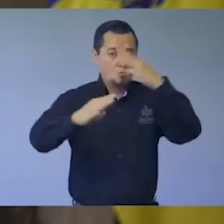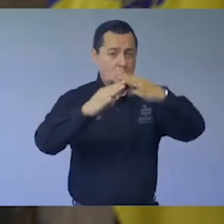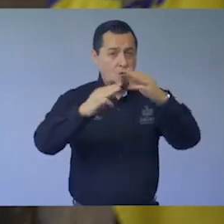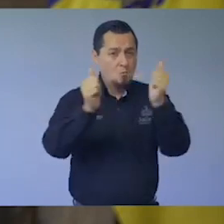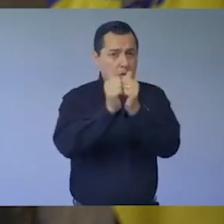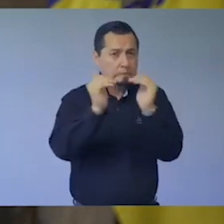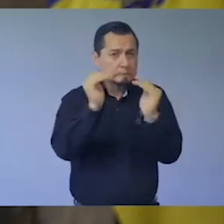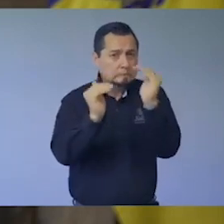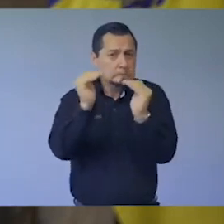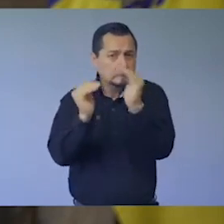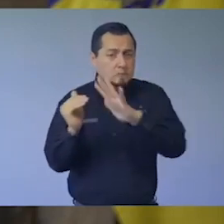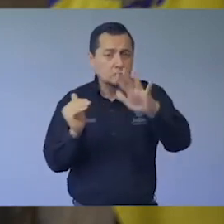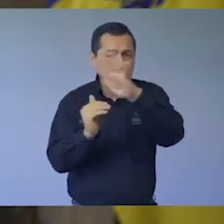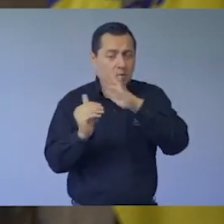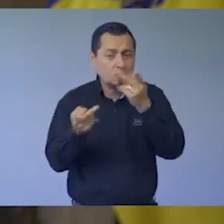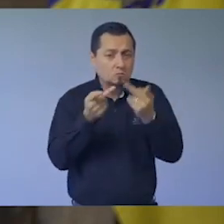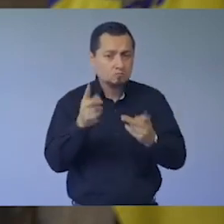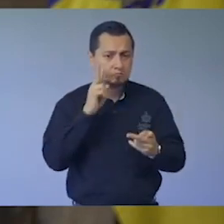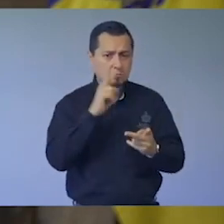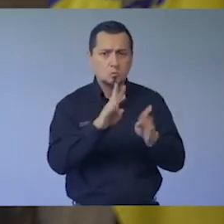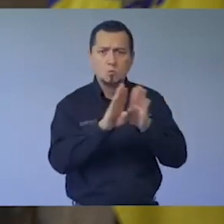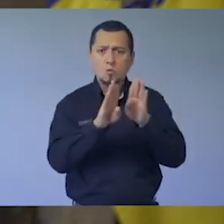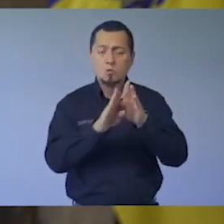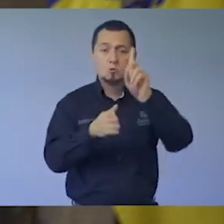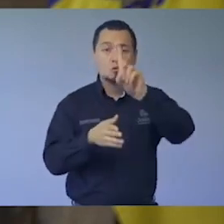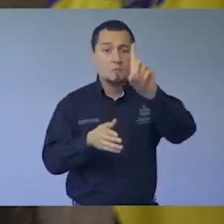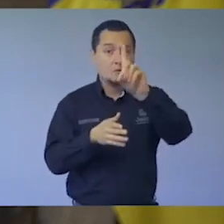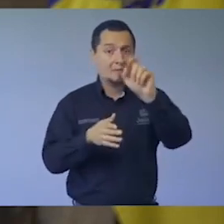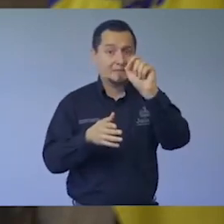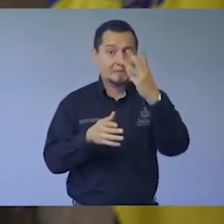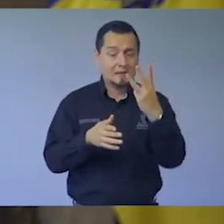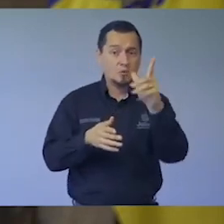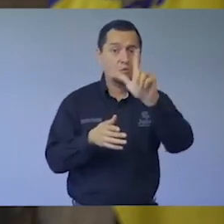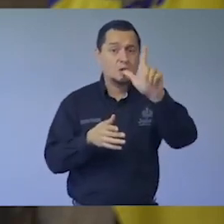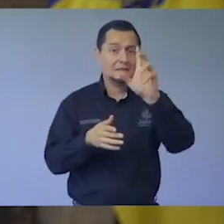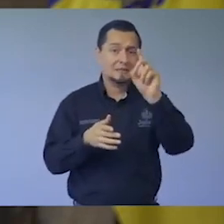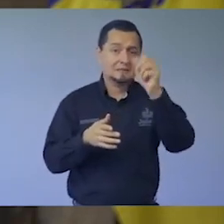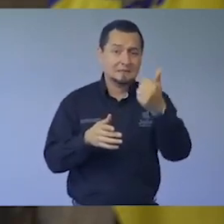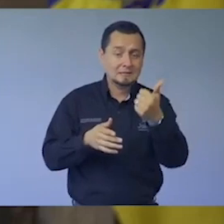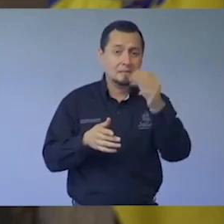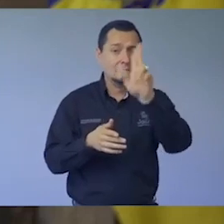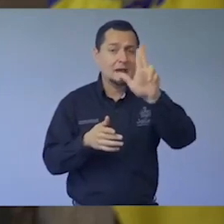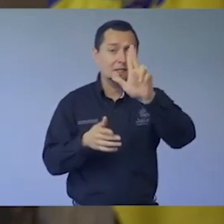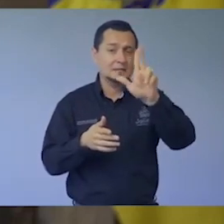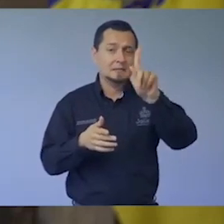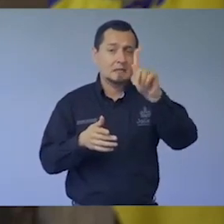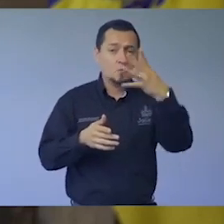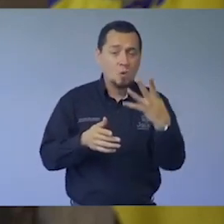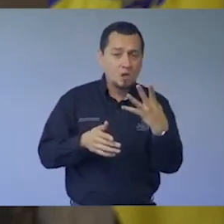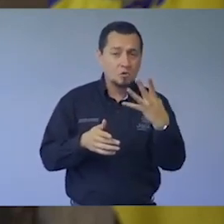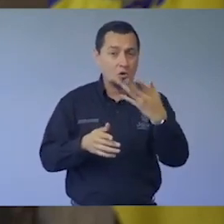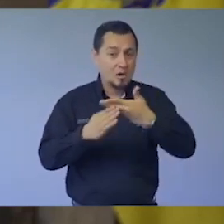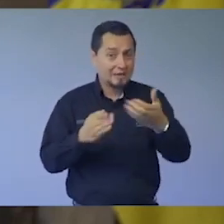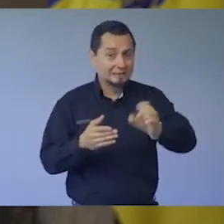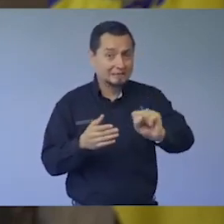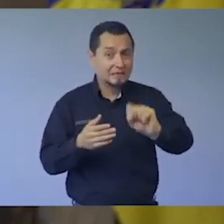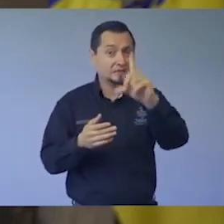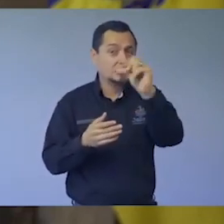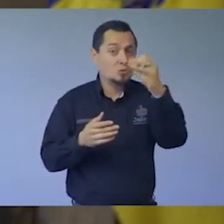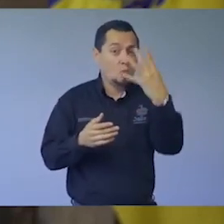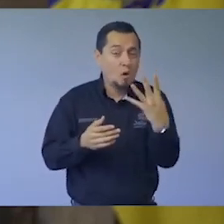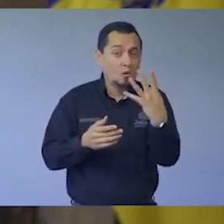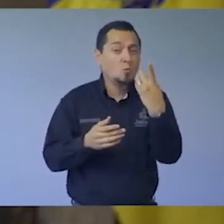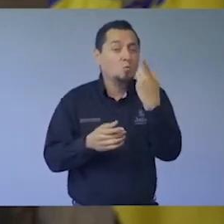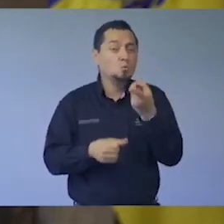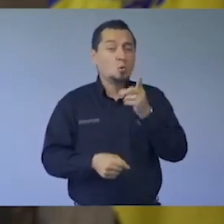mundial. Los datos de los últimos días hablan por sí solos. Domingo 23 muertos, lunes 36, martes 74, este sábado